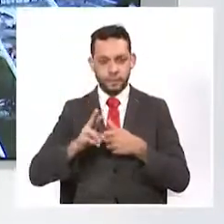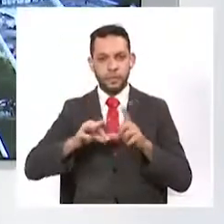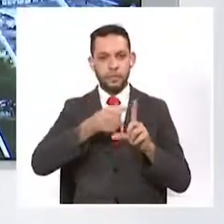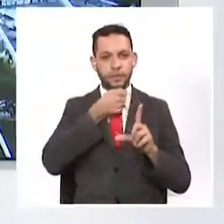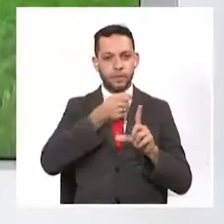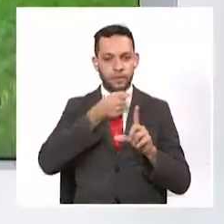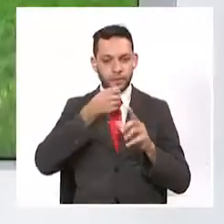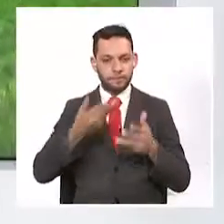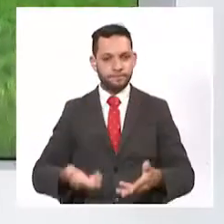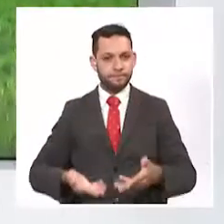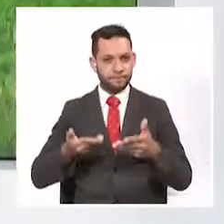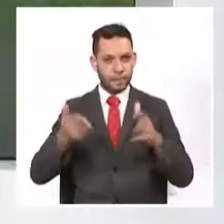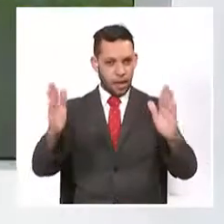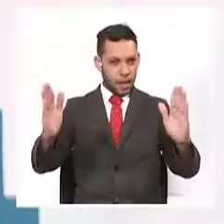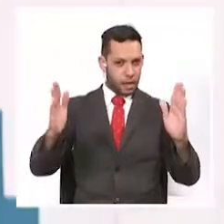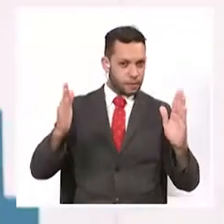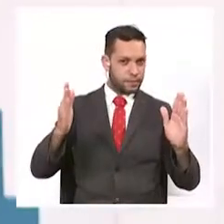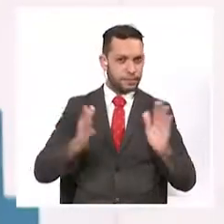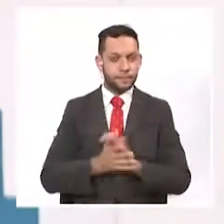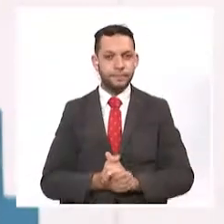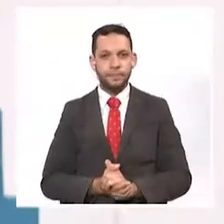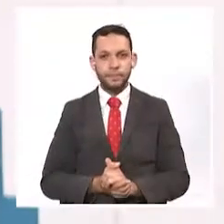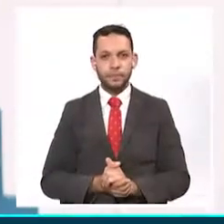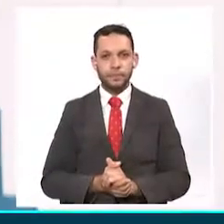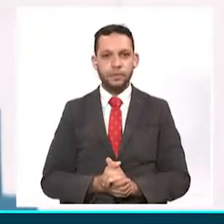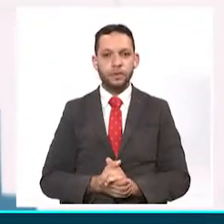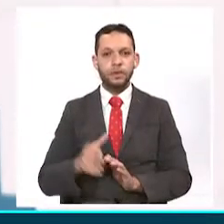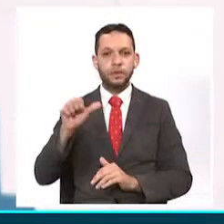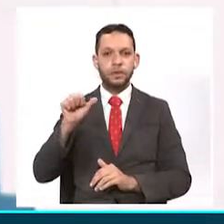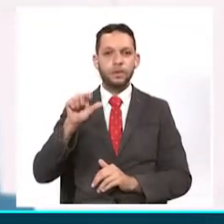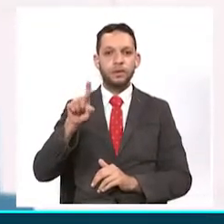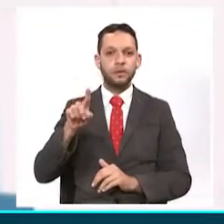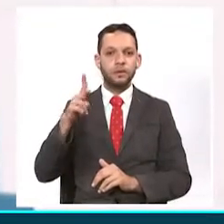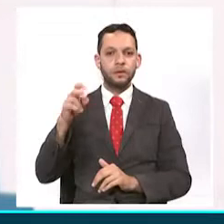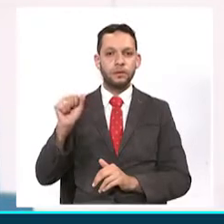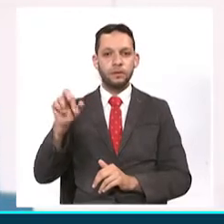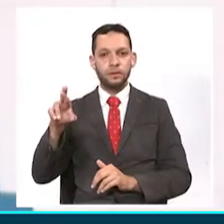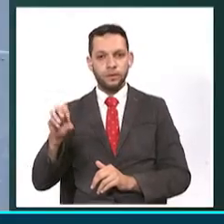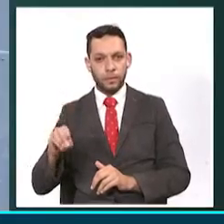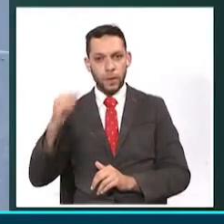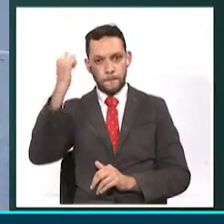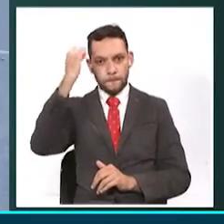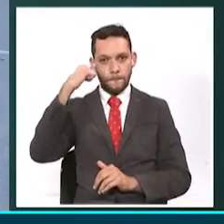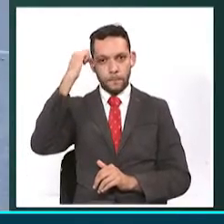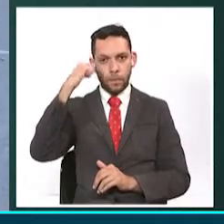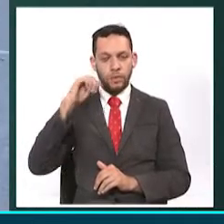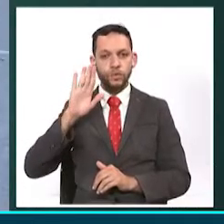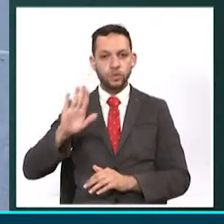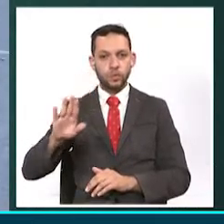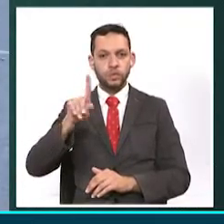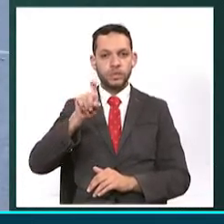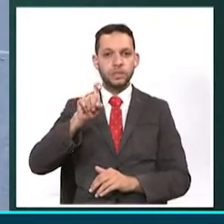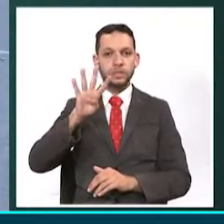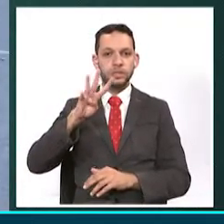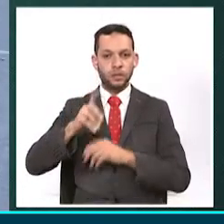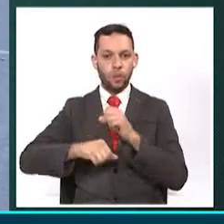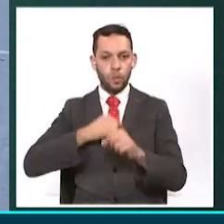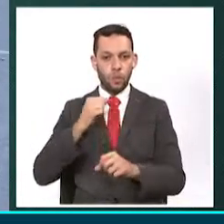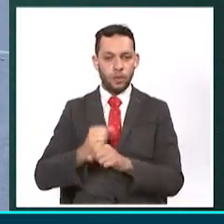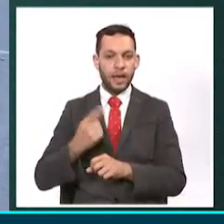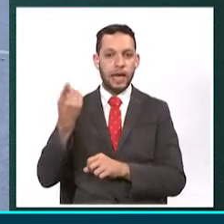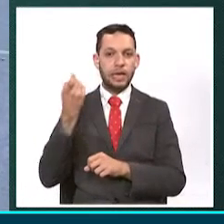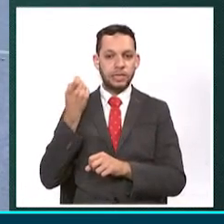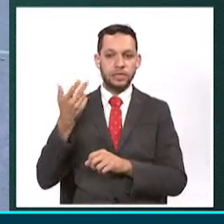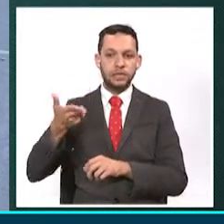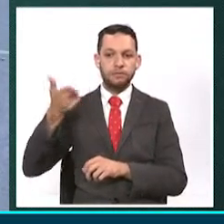Mucha atención a la siguiente información. Álvaro Antonio Chicapotes, un educador de 64 años de edad, fue asesinado ayer